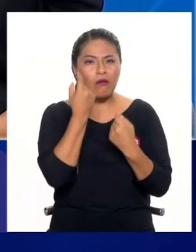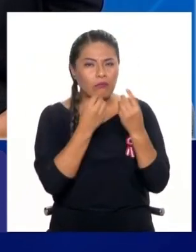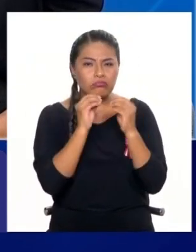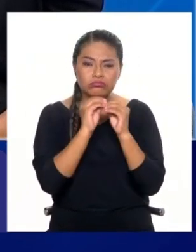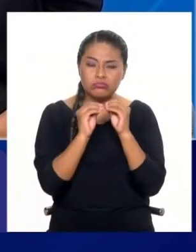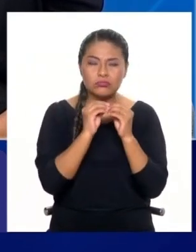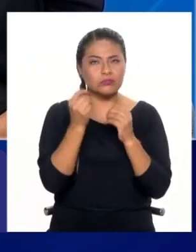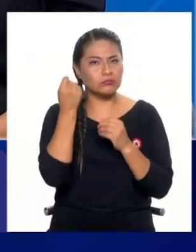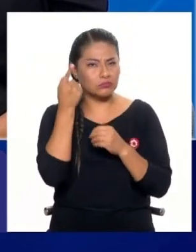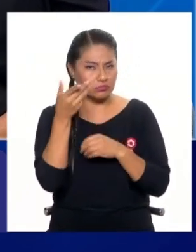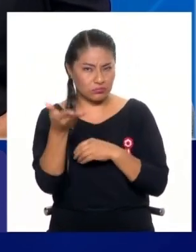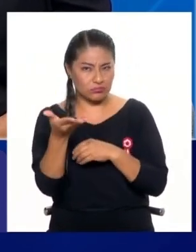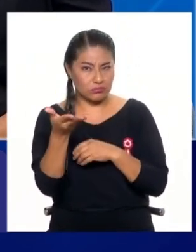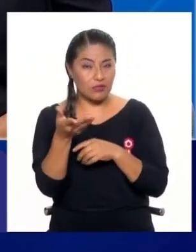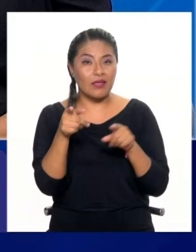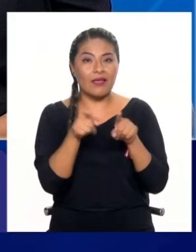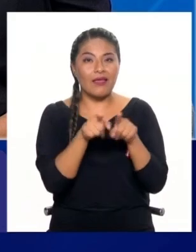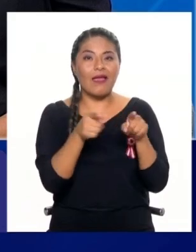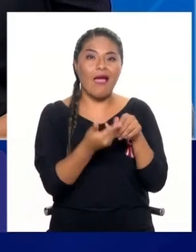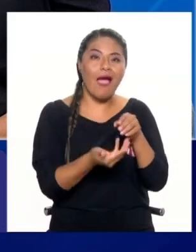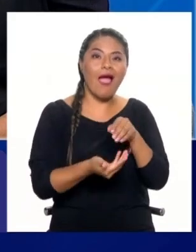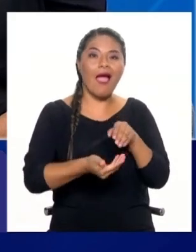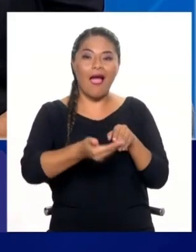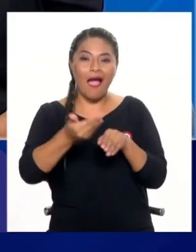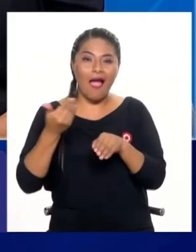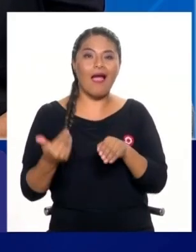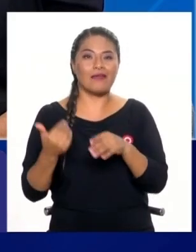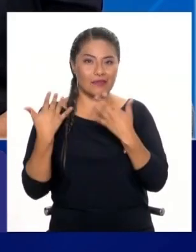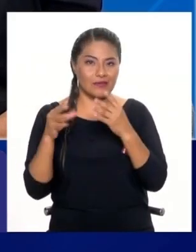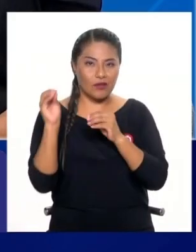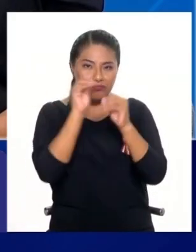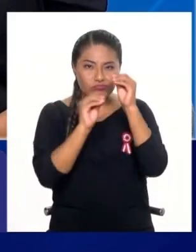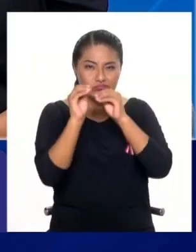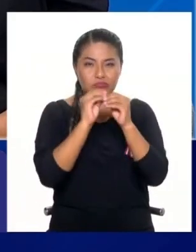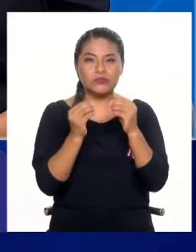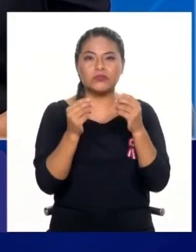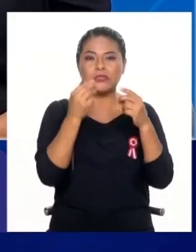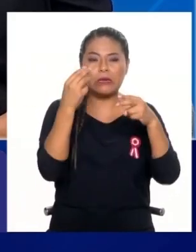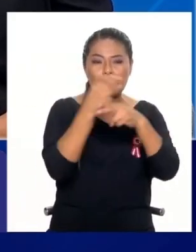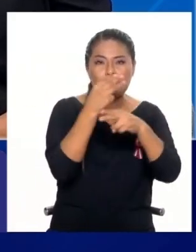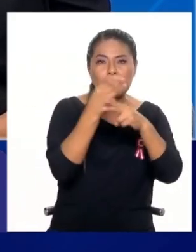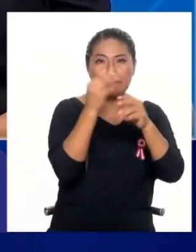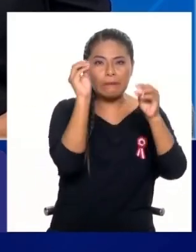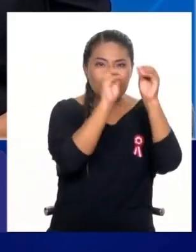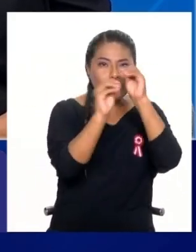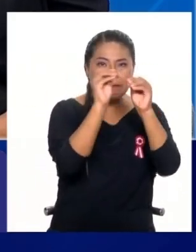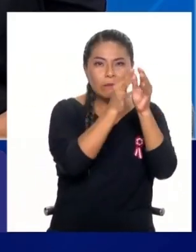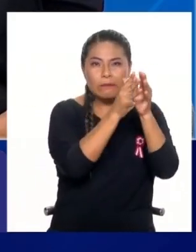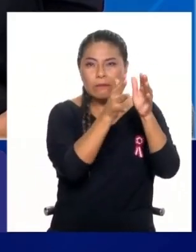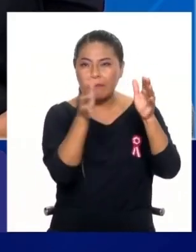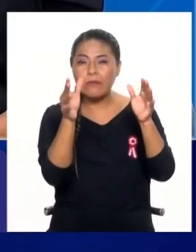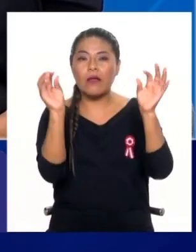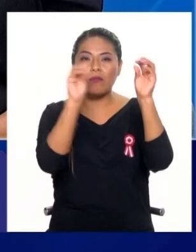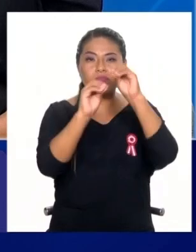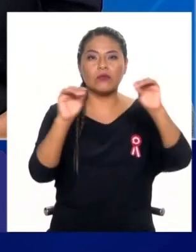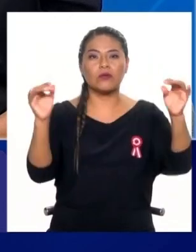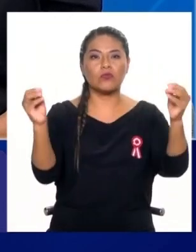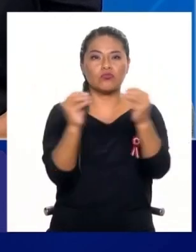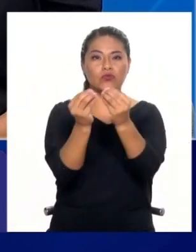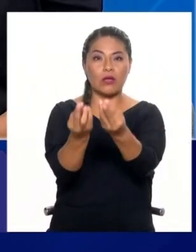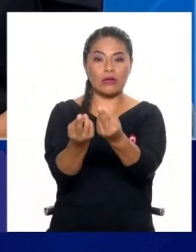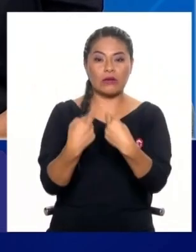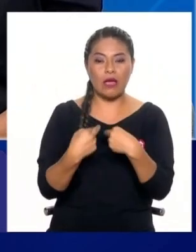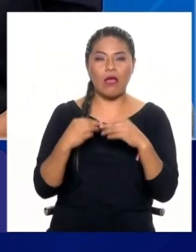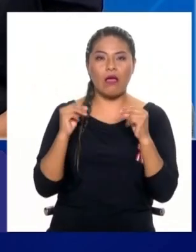explicado, esto es porque se han trabajado funciones matemáticas, que es un algoritmo que permite justamente buscar la mejor solución. Pero, ¿qué